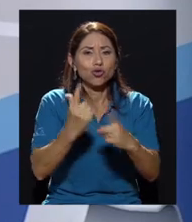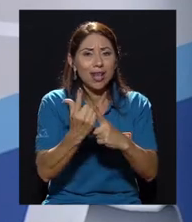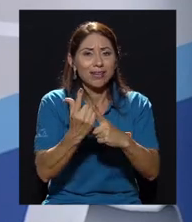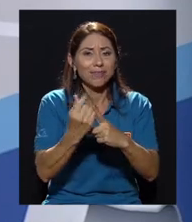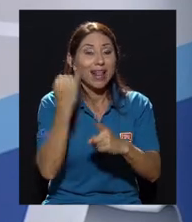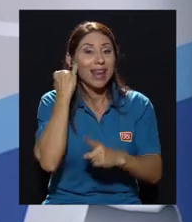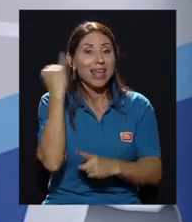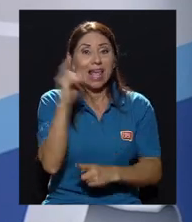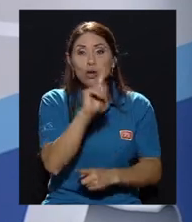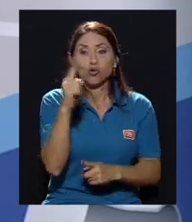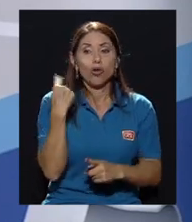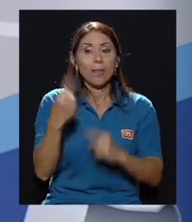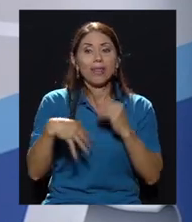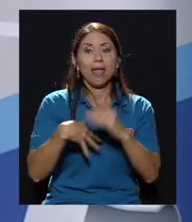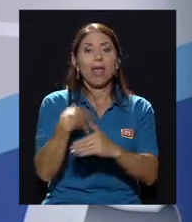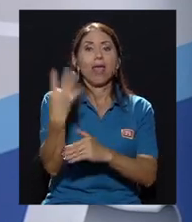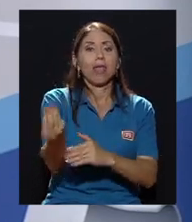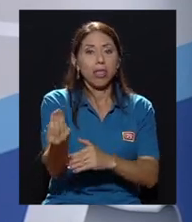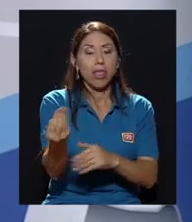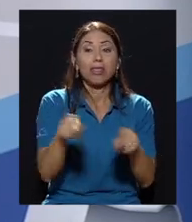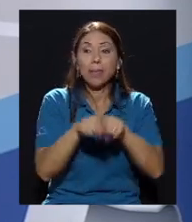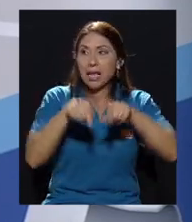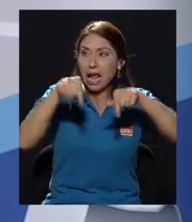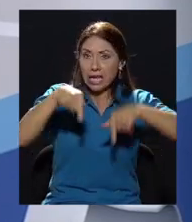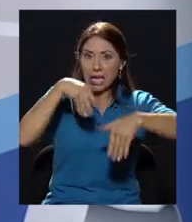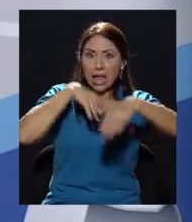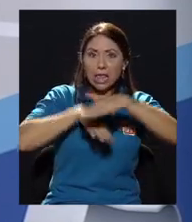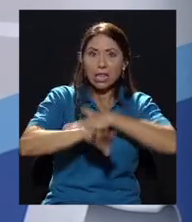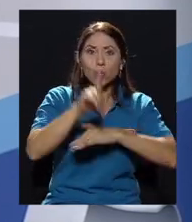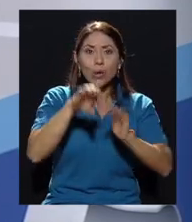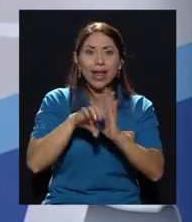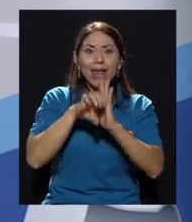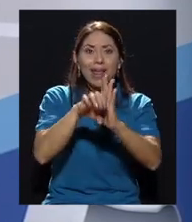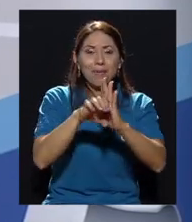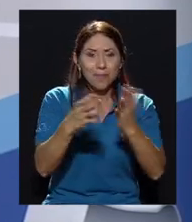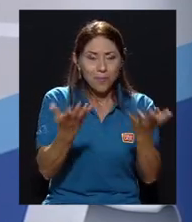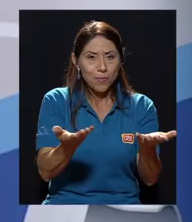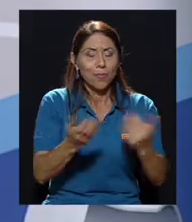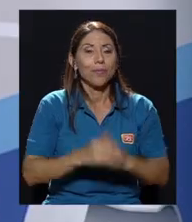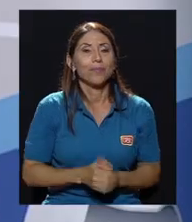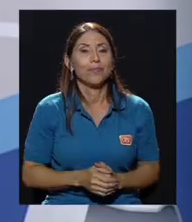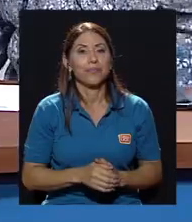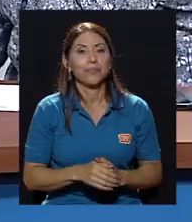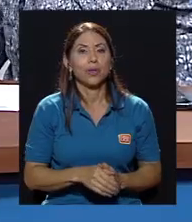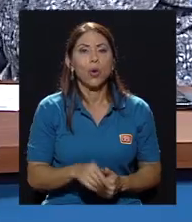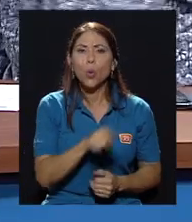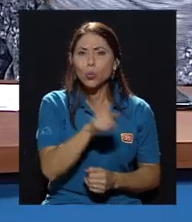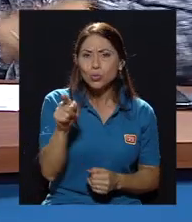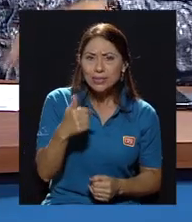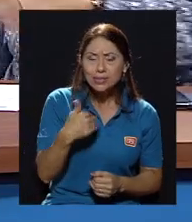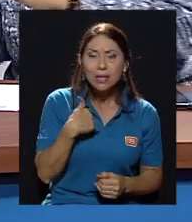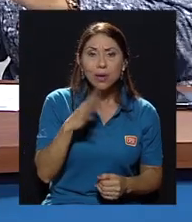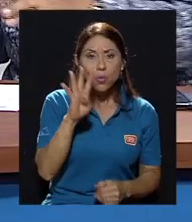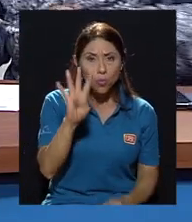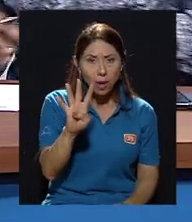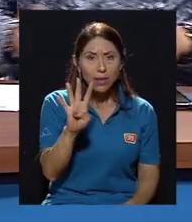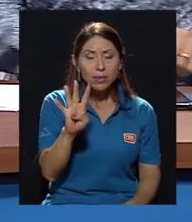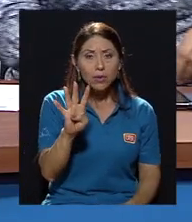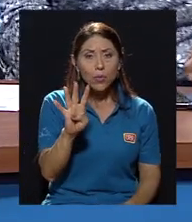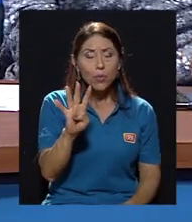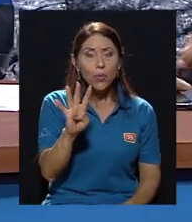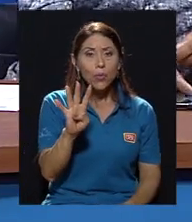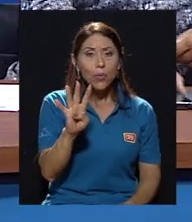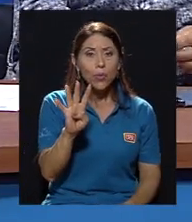es que no solo nos proyectemos al externo, sino que nuestra universidad sea un ejemplo de lo que nosotros predicamos. Ustedes tienen cuatro